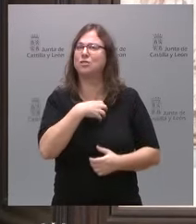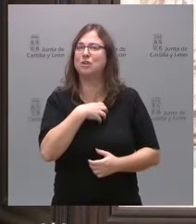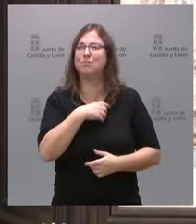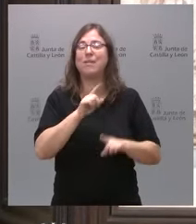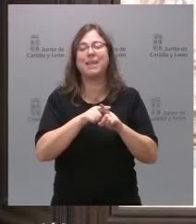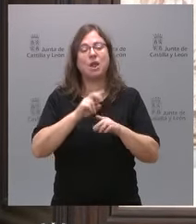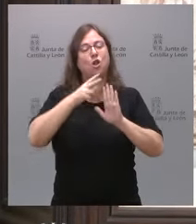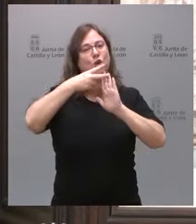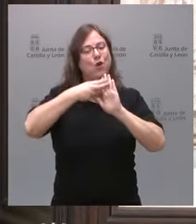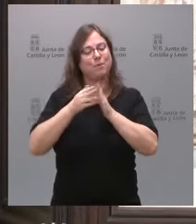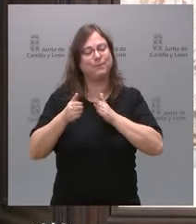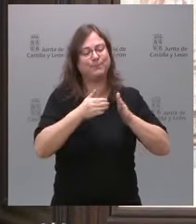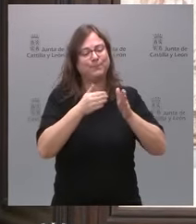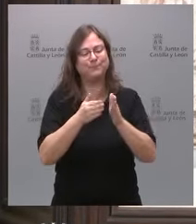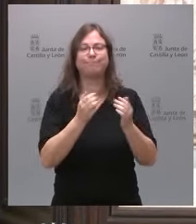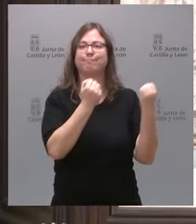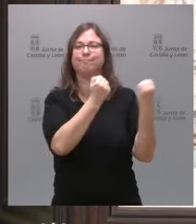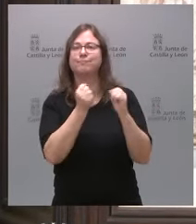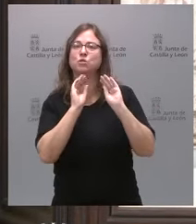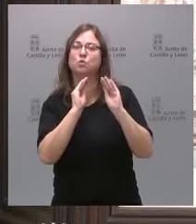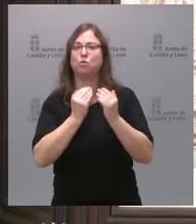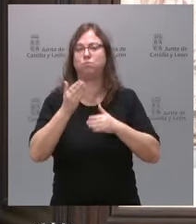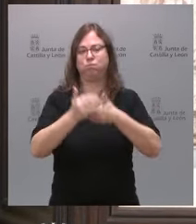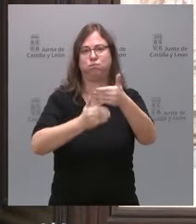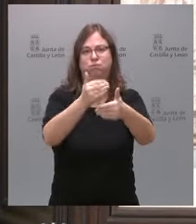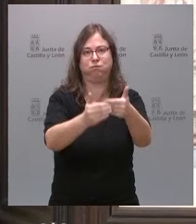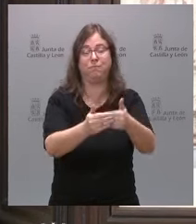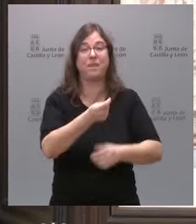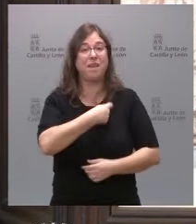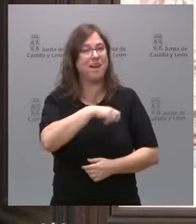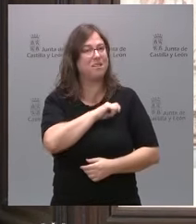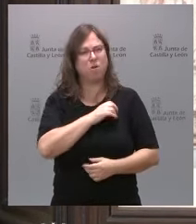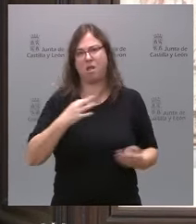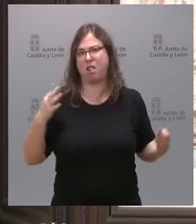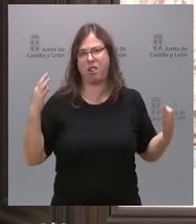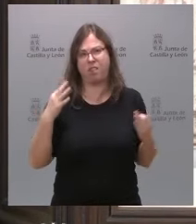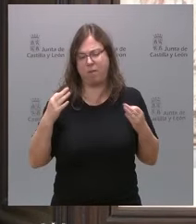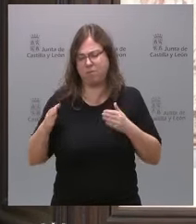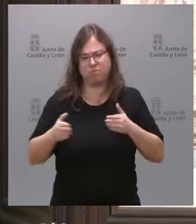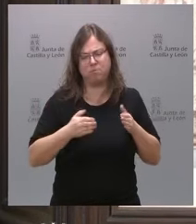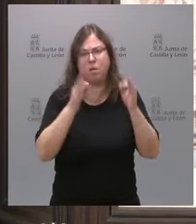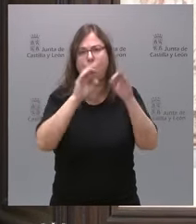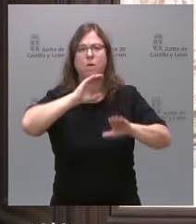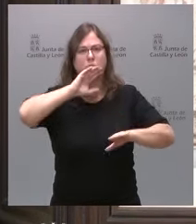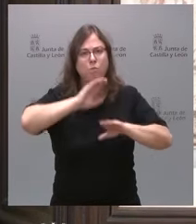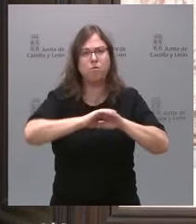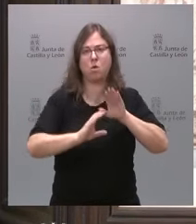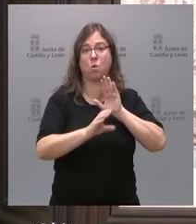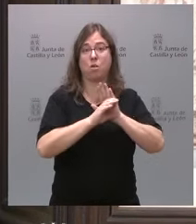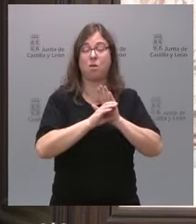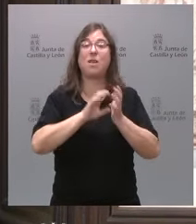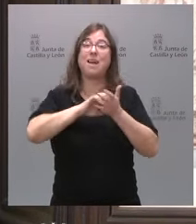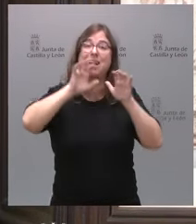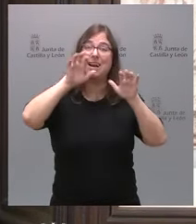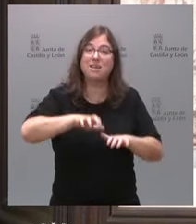cauces institucionales establecidos. España debe seguir en la senda constitucional y en Castilla y León